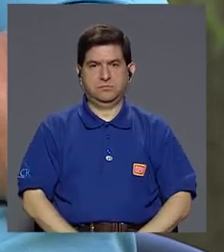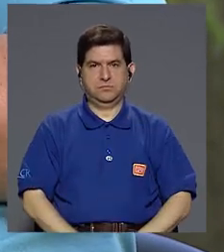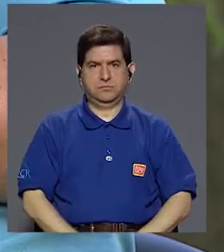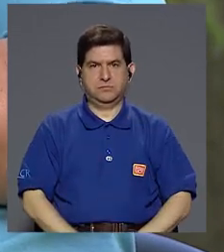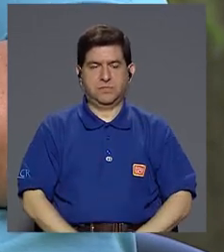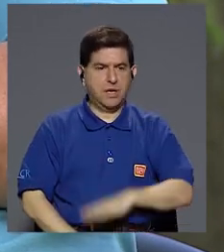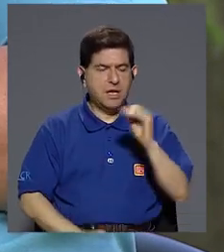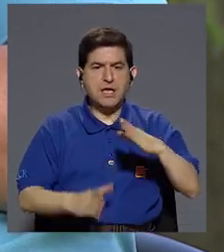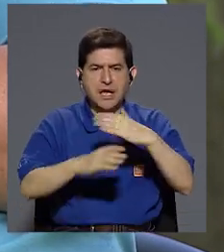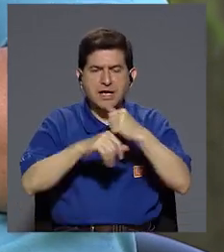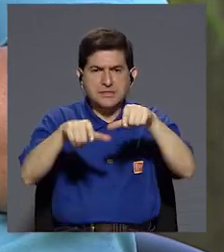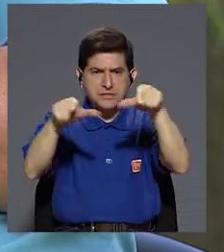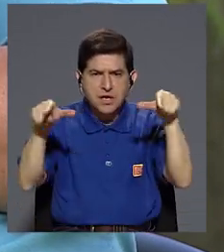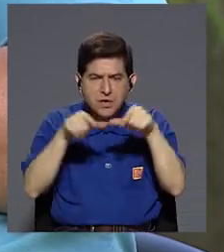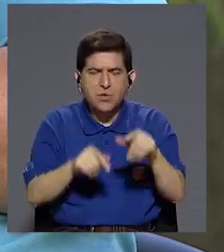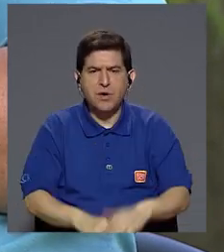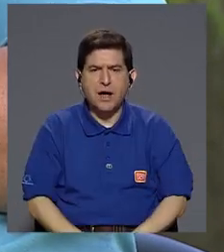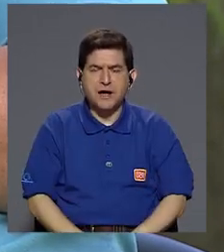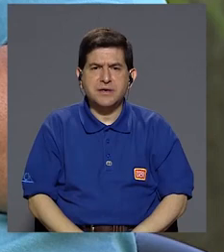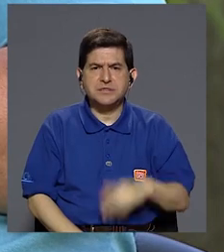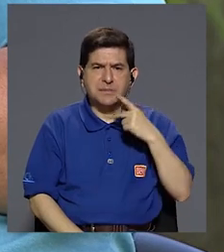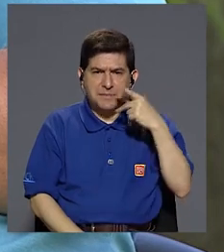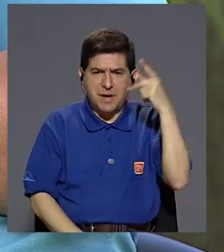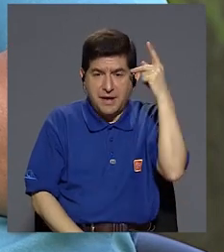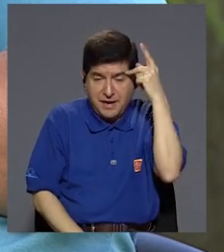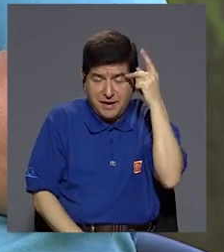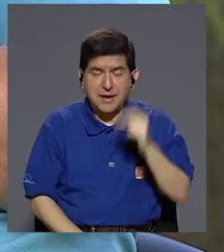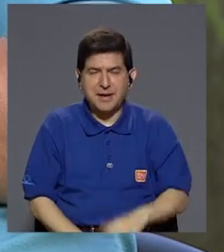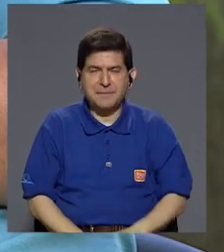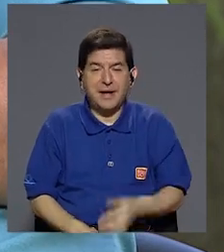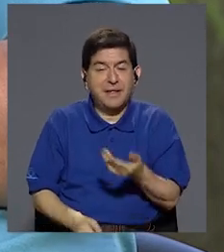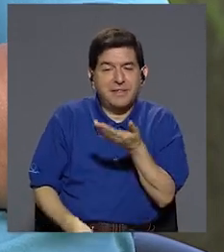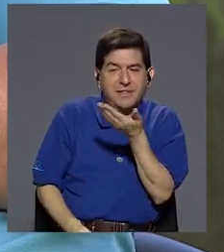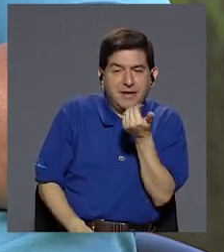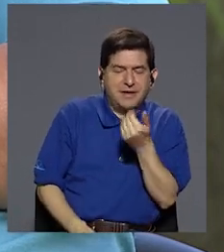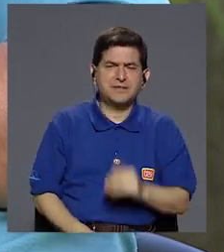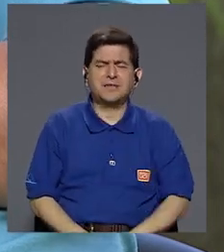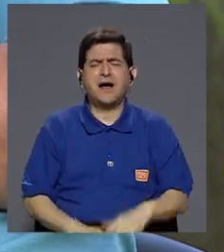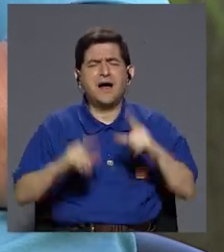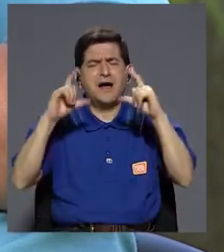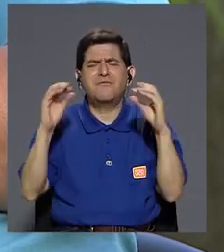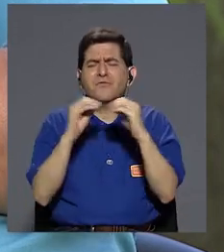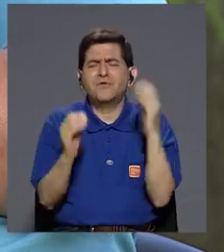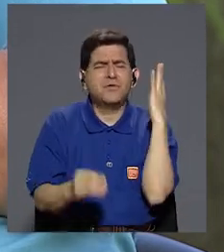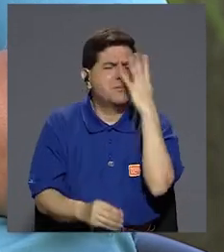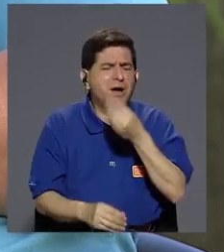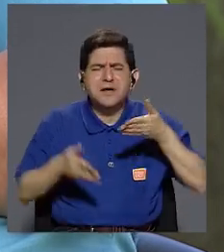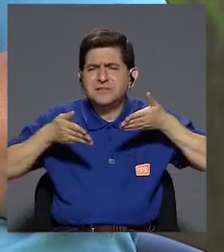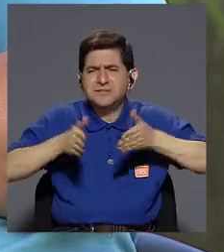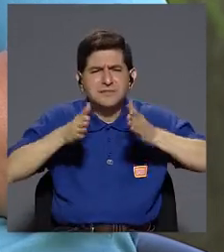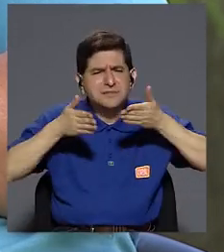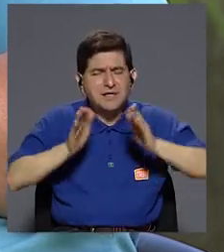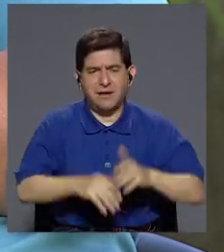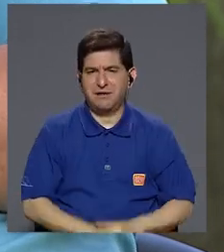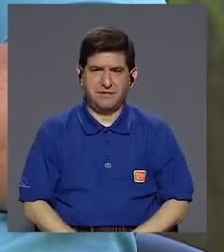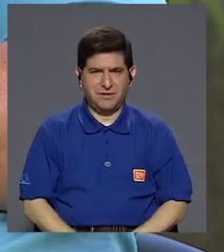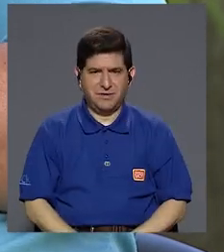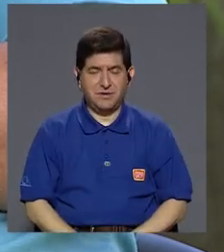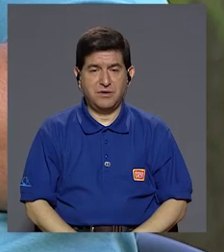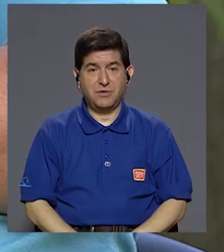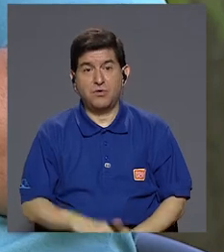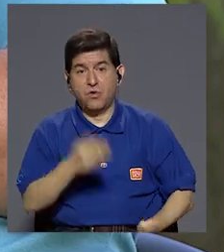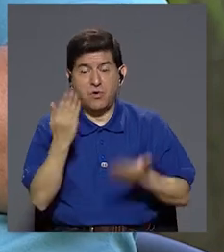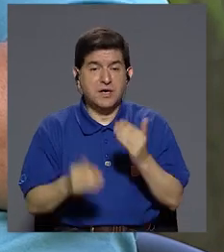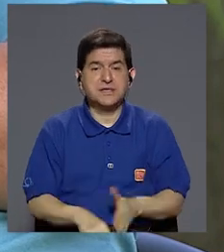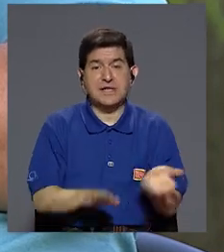Y se crean sitios para atraer a papás y mamás. El sitio de comparte la foto más linda de tu hijo. Puede ser una